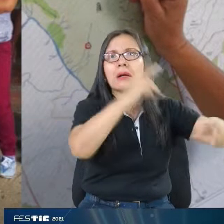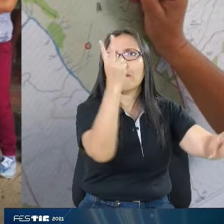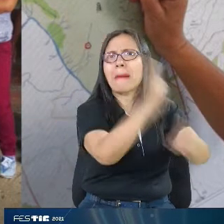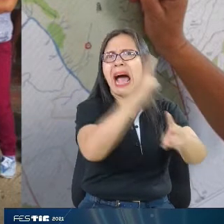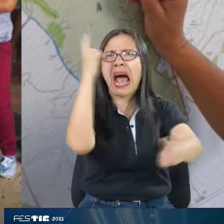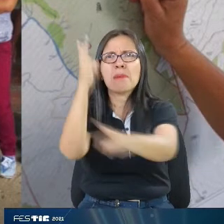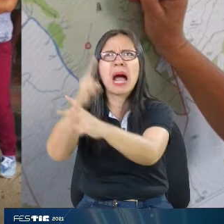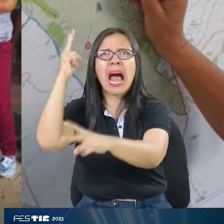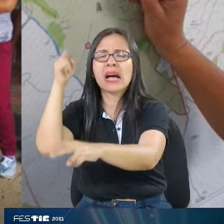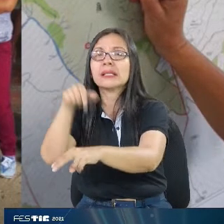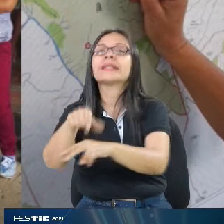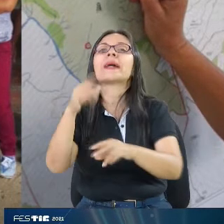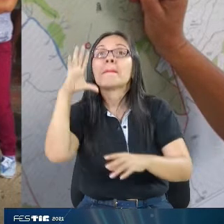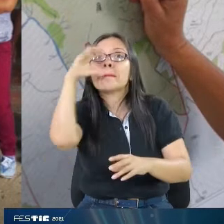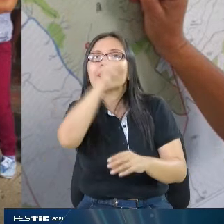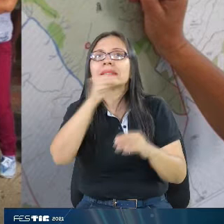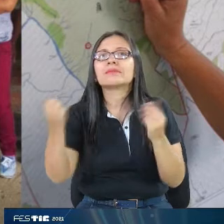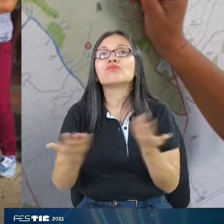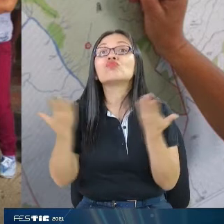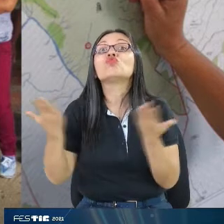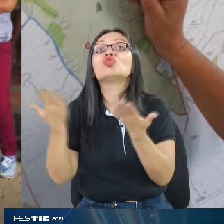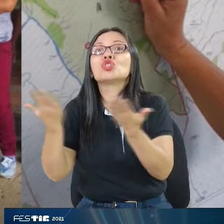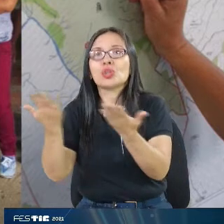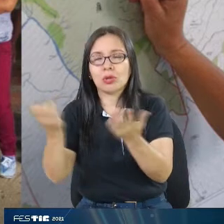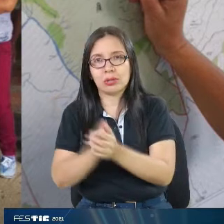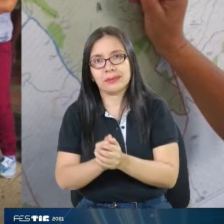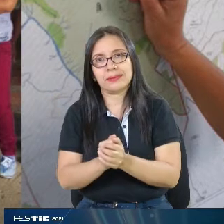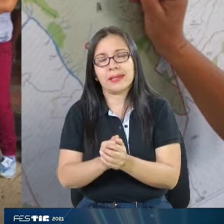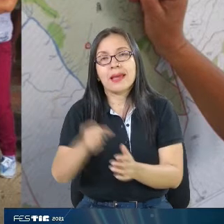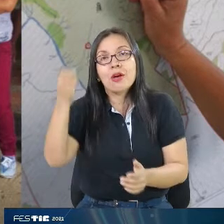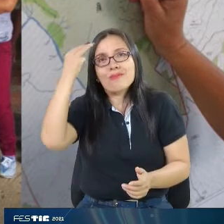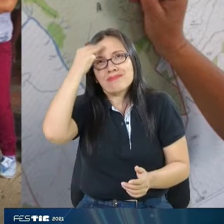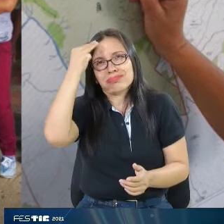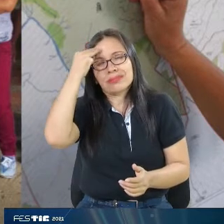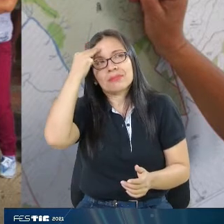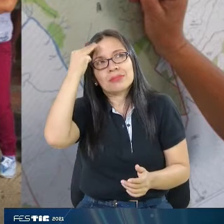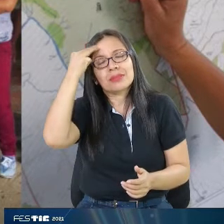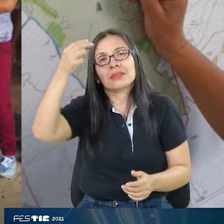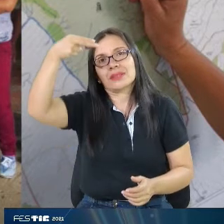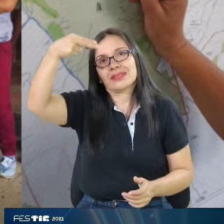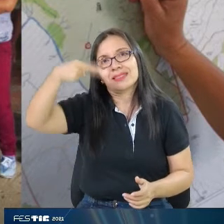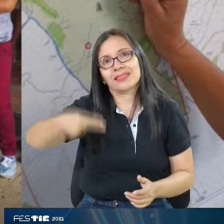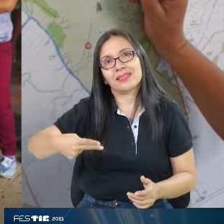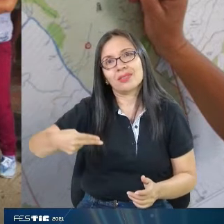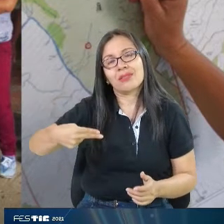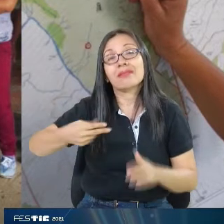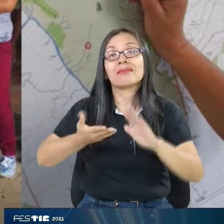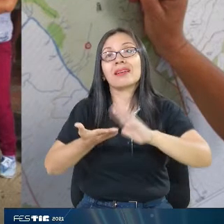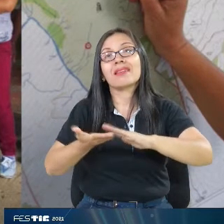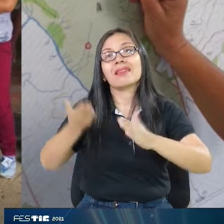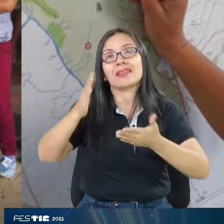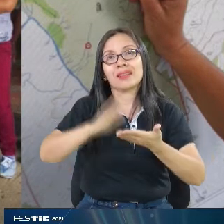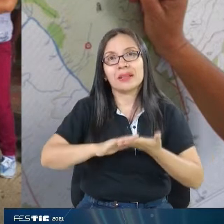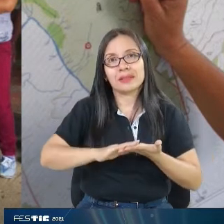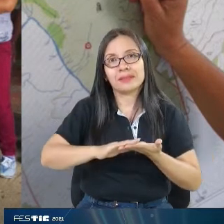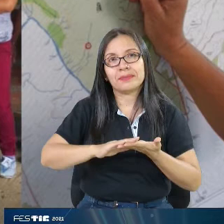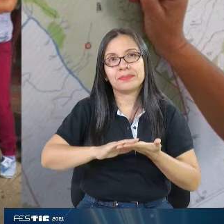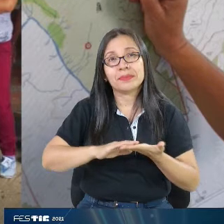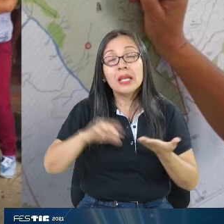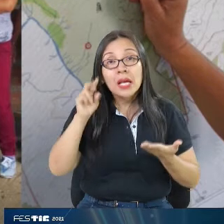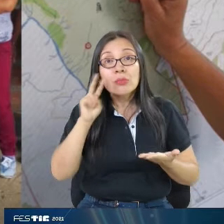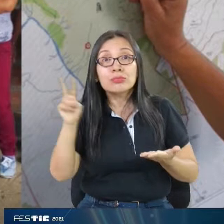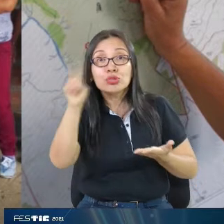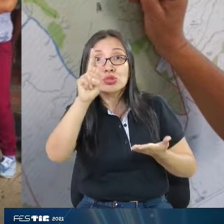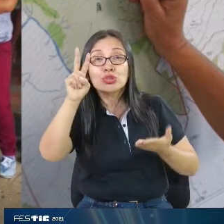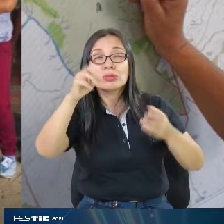presenten en sus espacios. Y rescatar esa memoria, digamos, histórica, comunitaria. Entonces, ustedes ven ahí como en